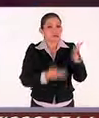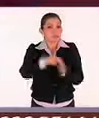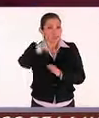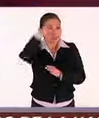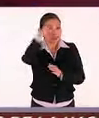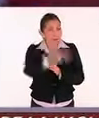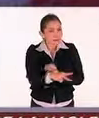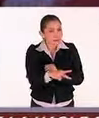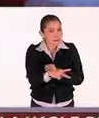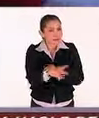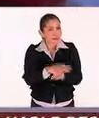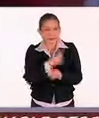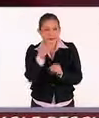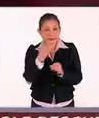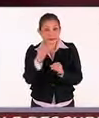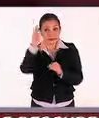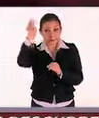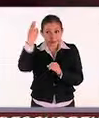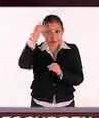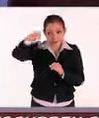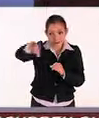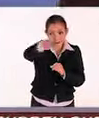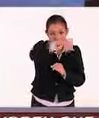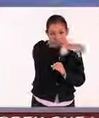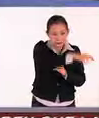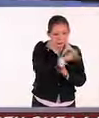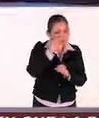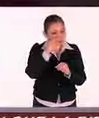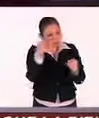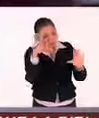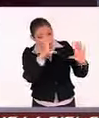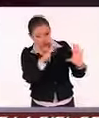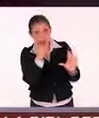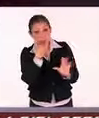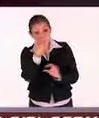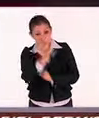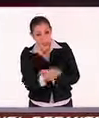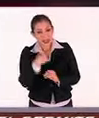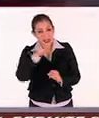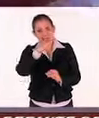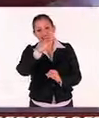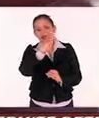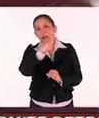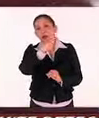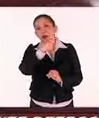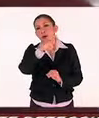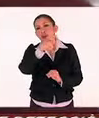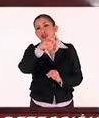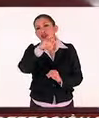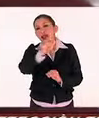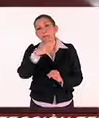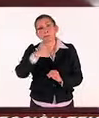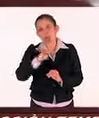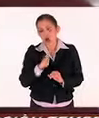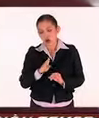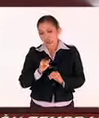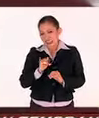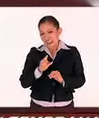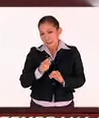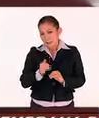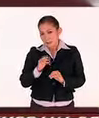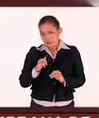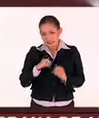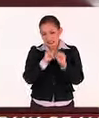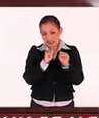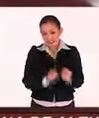nuestro país, porque en muchas universidades se está enseñando, y muy bien, ingeniería biomédica, pero la ingeniería biomédica y la ingeniería